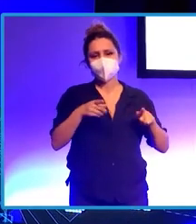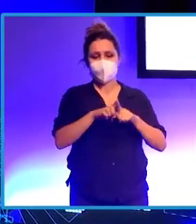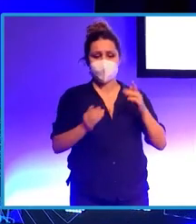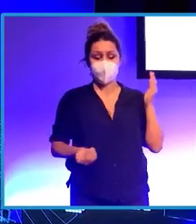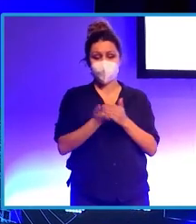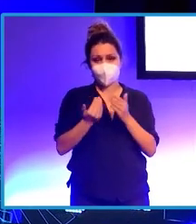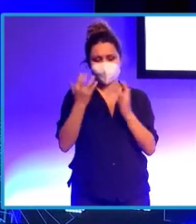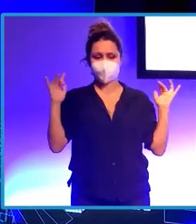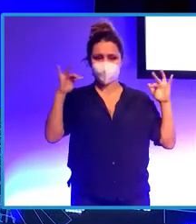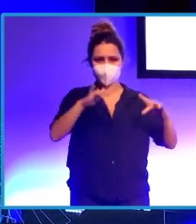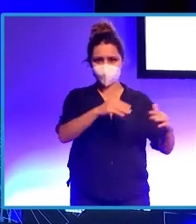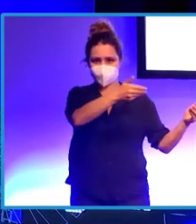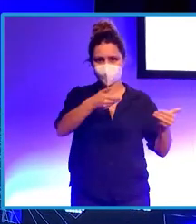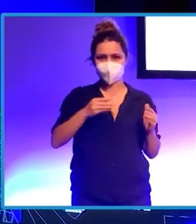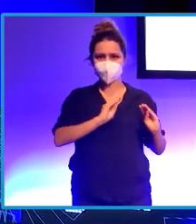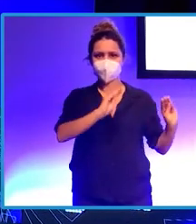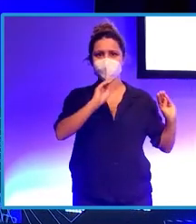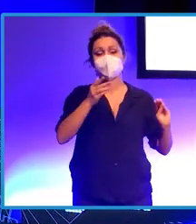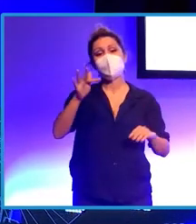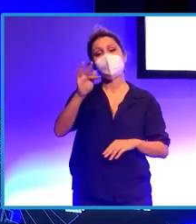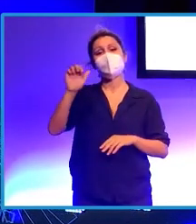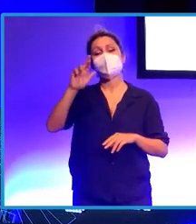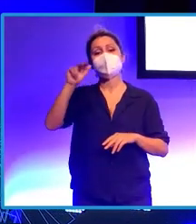evento, a esta jornada. Hola,